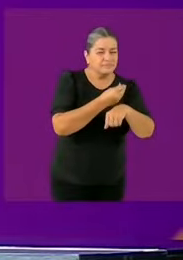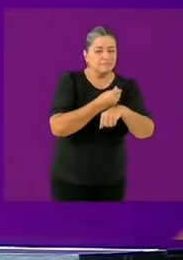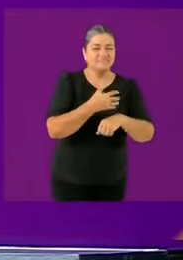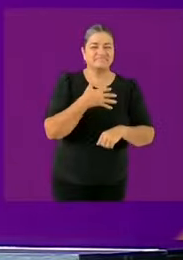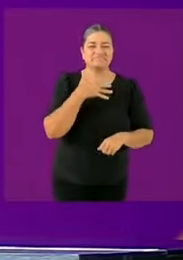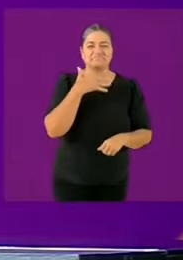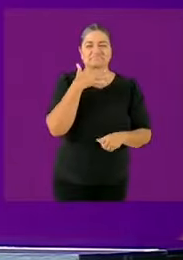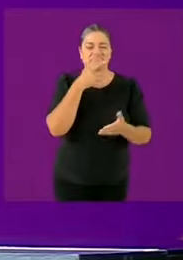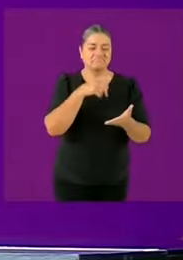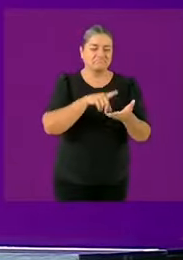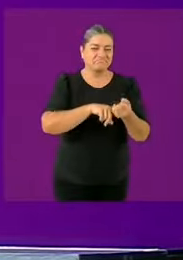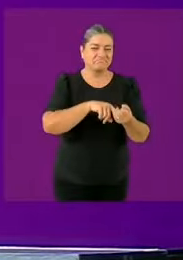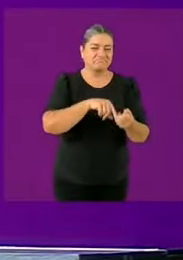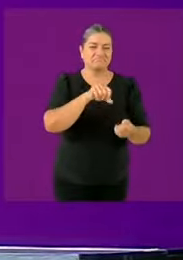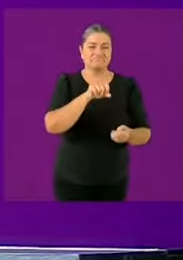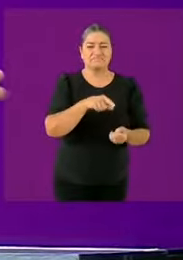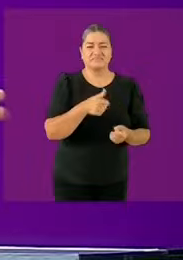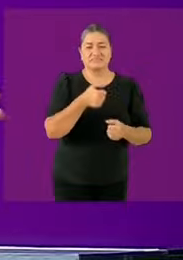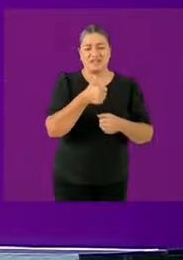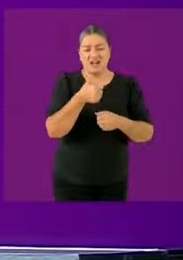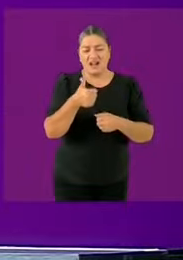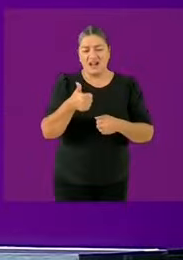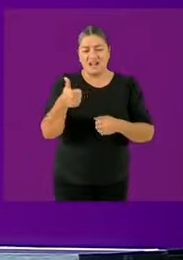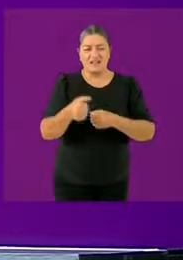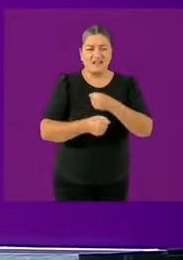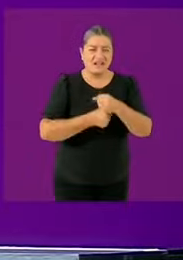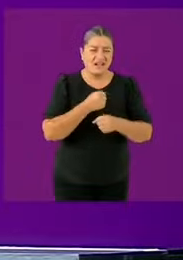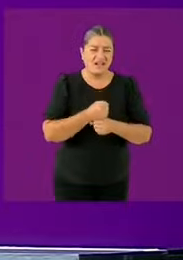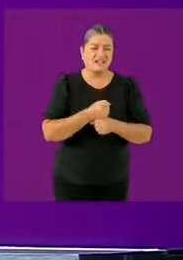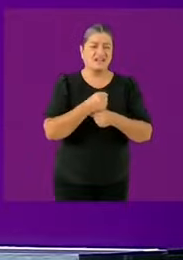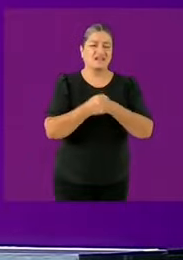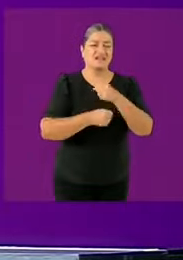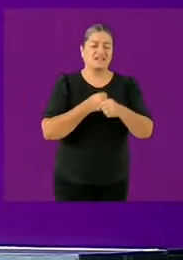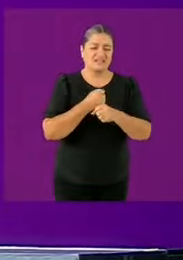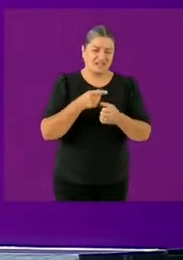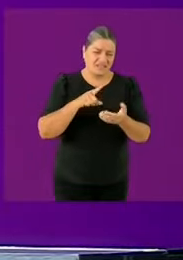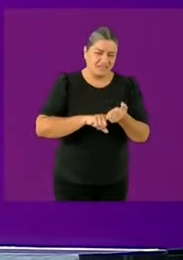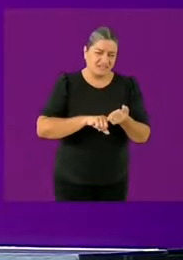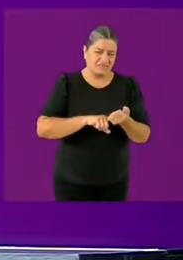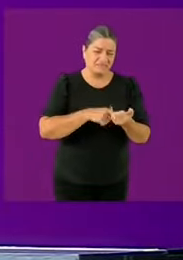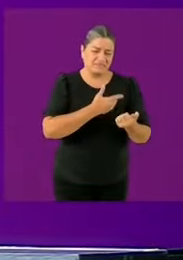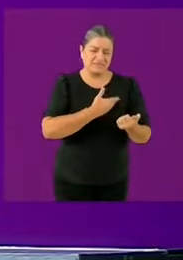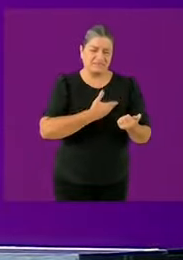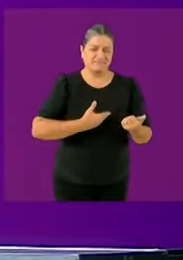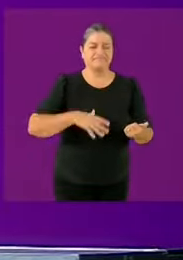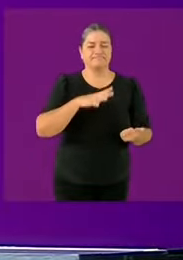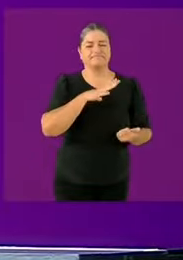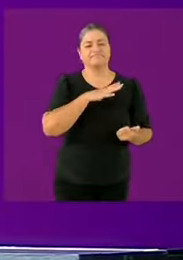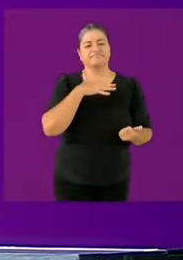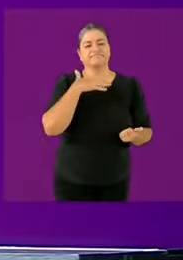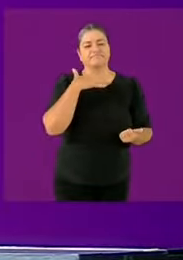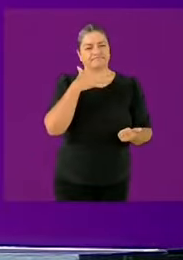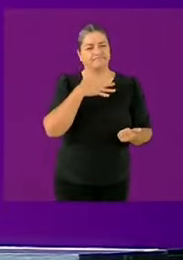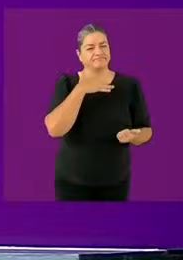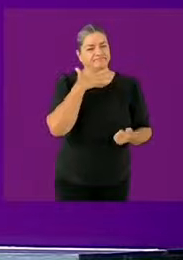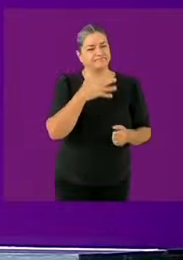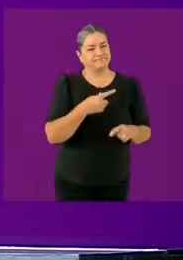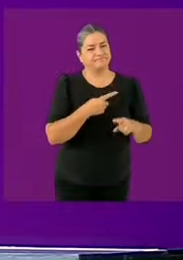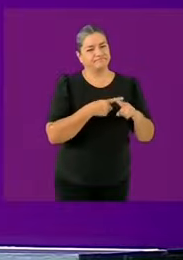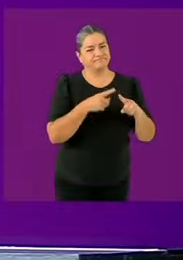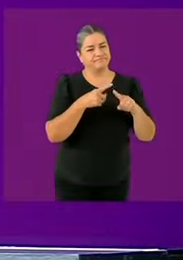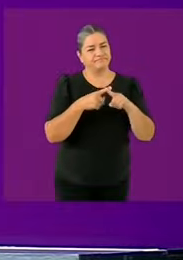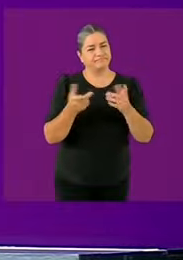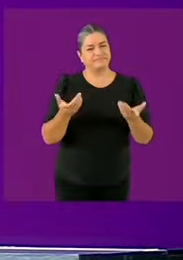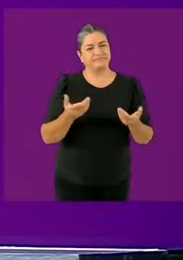FOA Proa, Enciclomedia, Odebrecht, Estafa Maestra y Segalmex. Lo cierto es que no se ha logrado erradicar ni